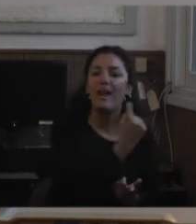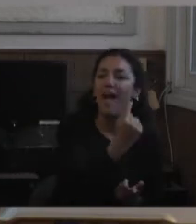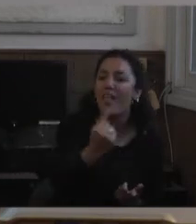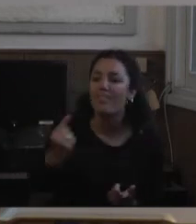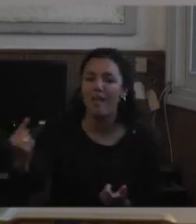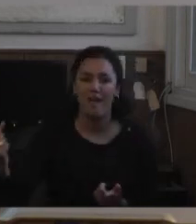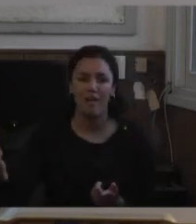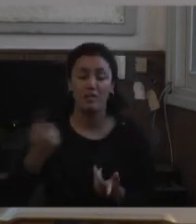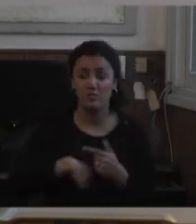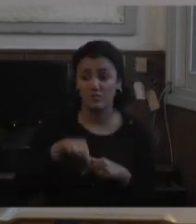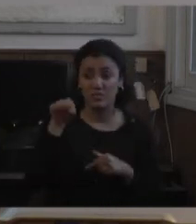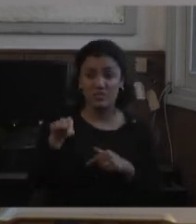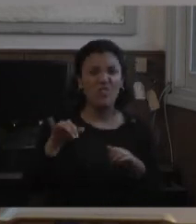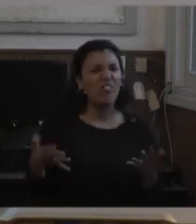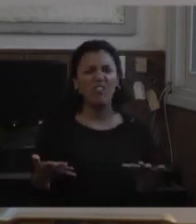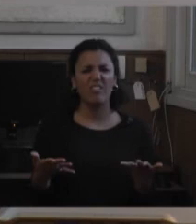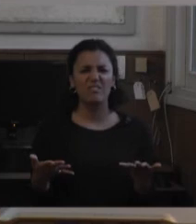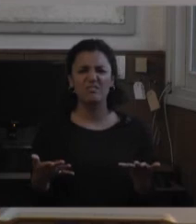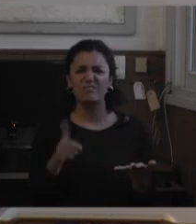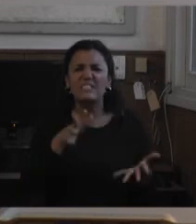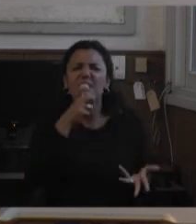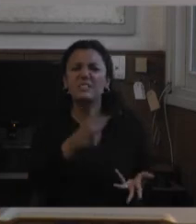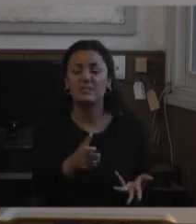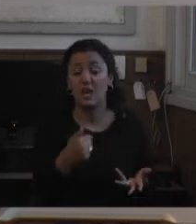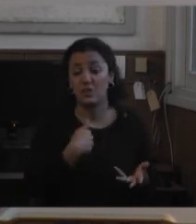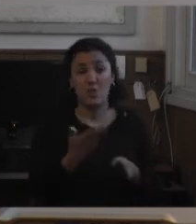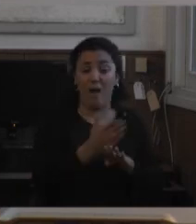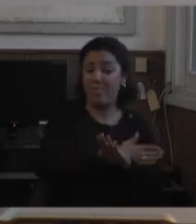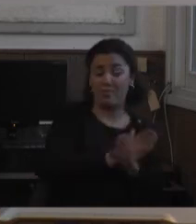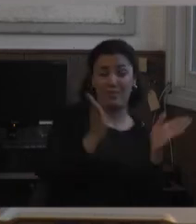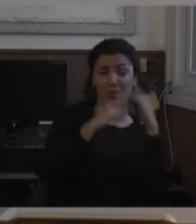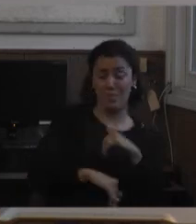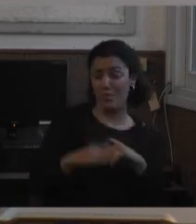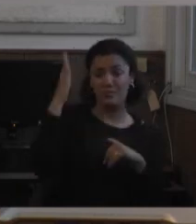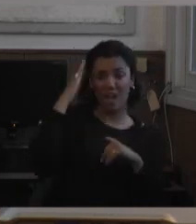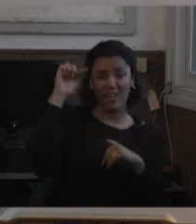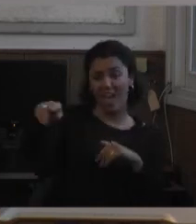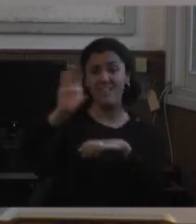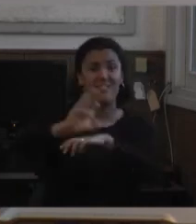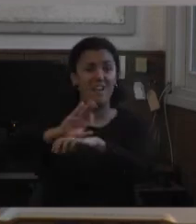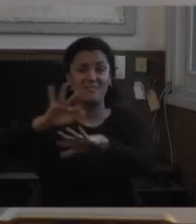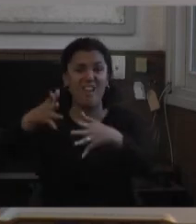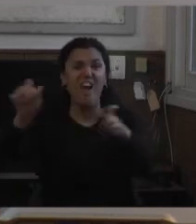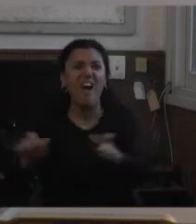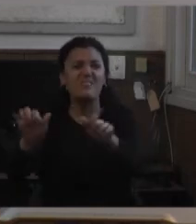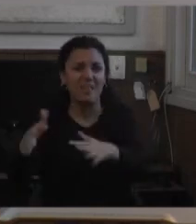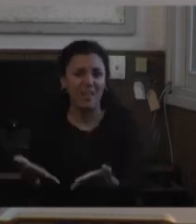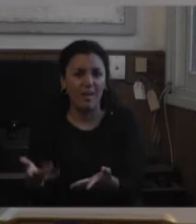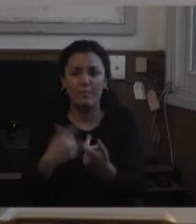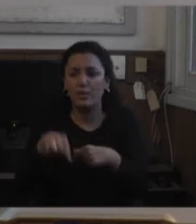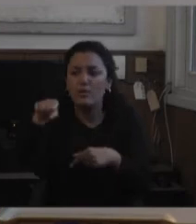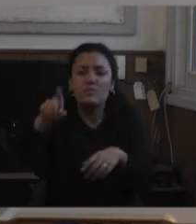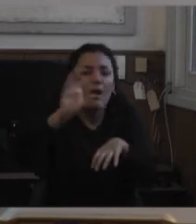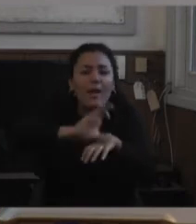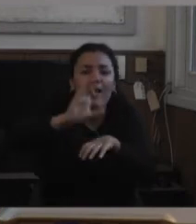¿qué sería eso entonces? entonces por un lado para mí es que no podés anticipar lo que va a pasar en la clase pero eso pasa en